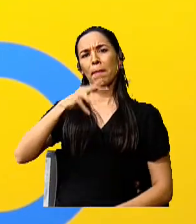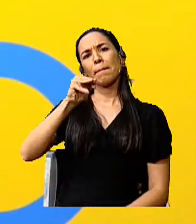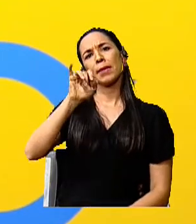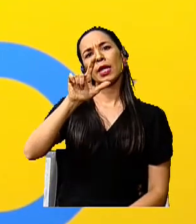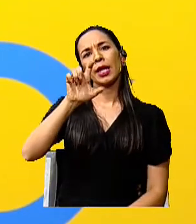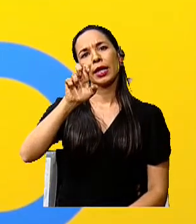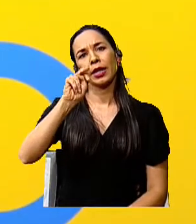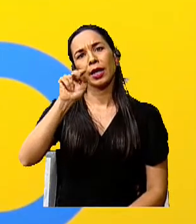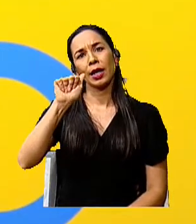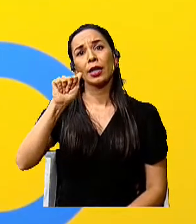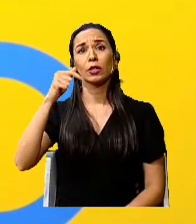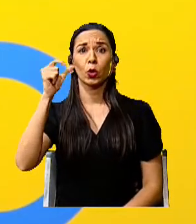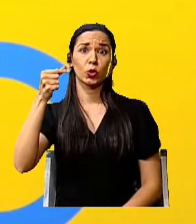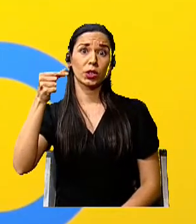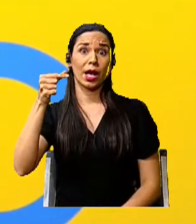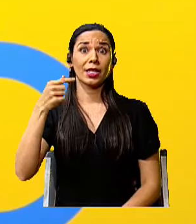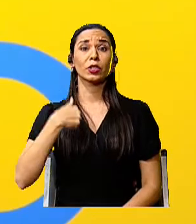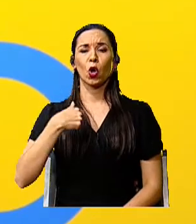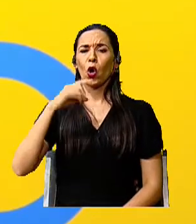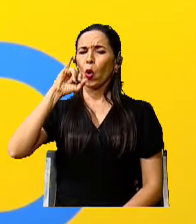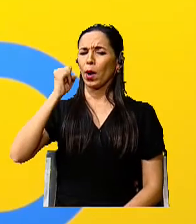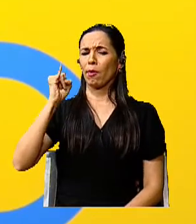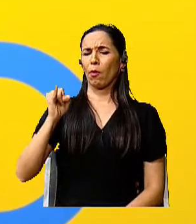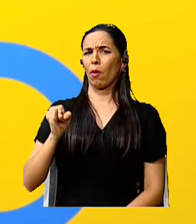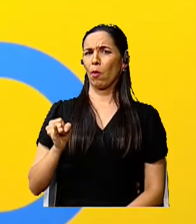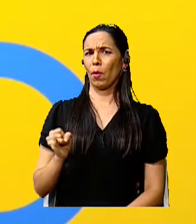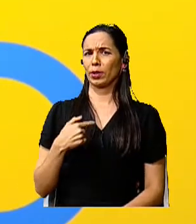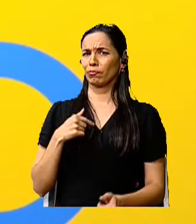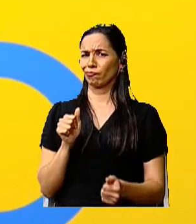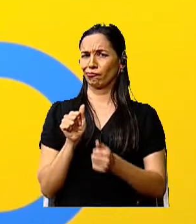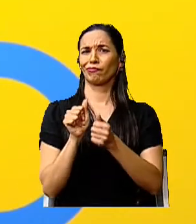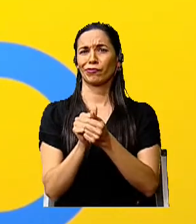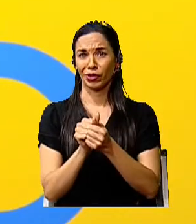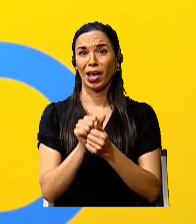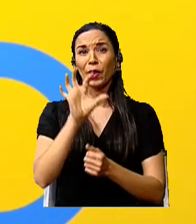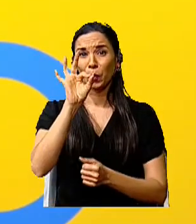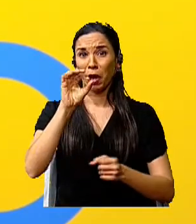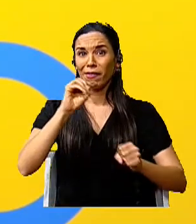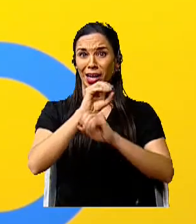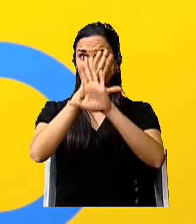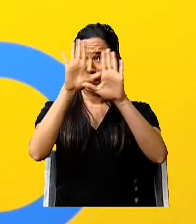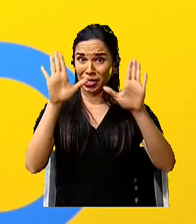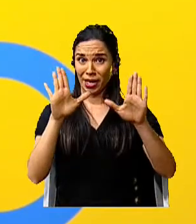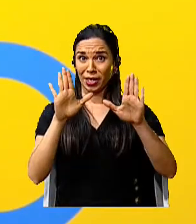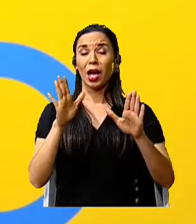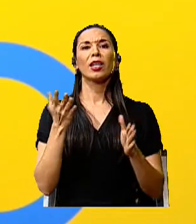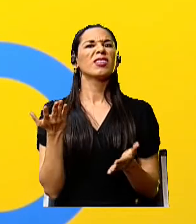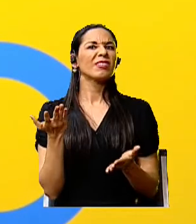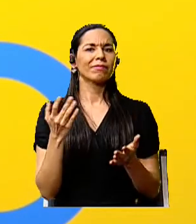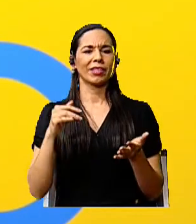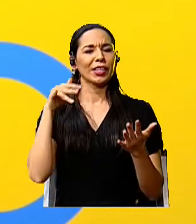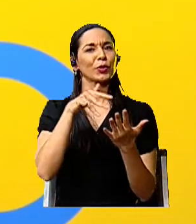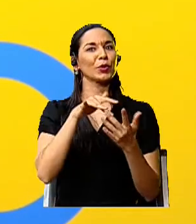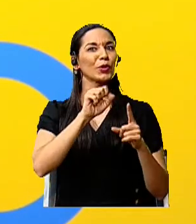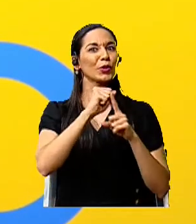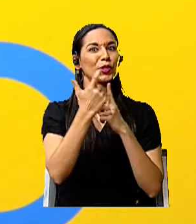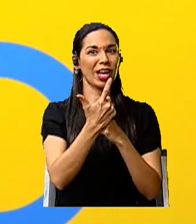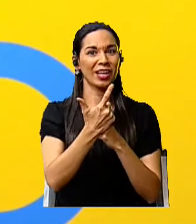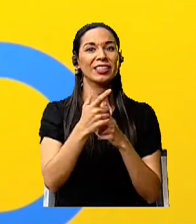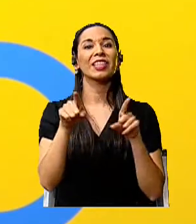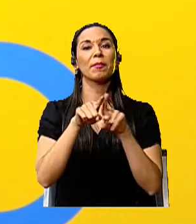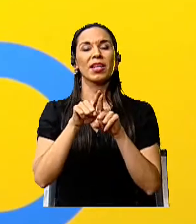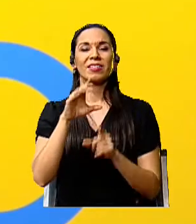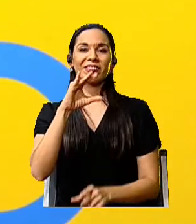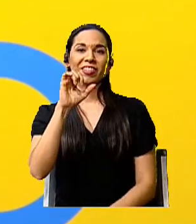con todos ustedes todos los jueves a las 9 de la mañana. Estaré en el área de estudios sociales y educación